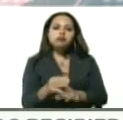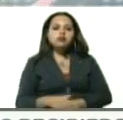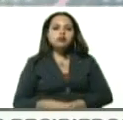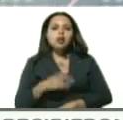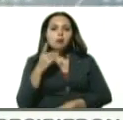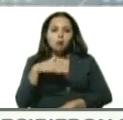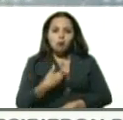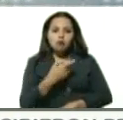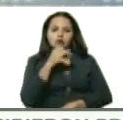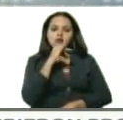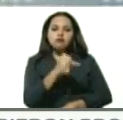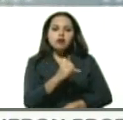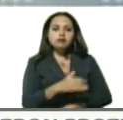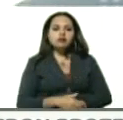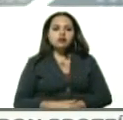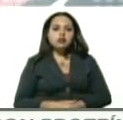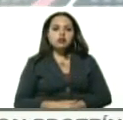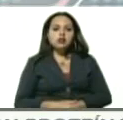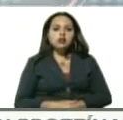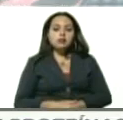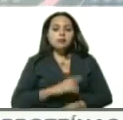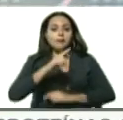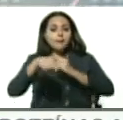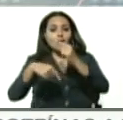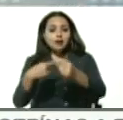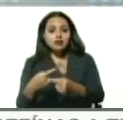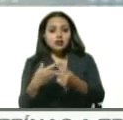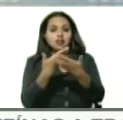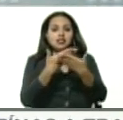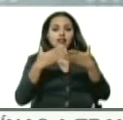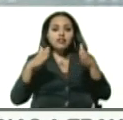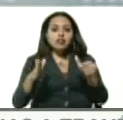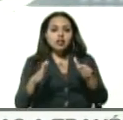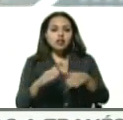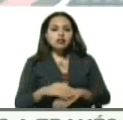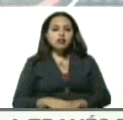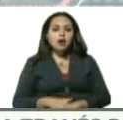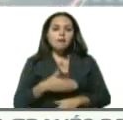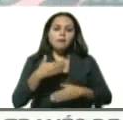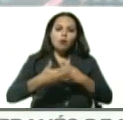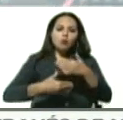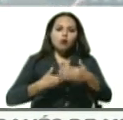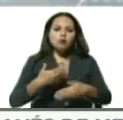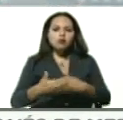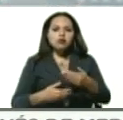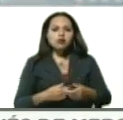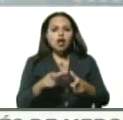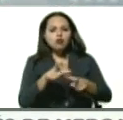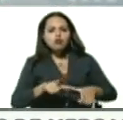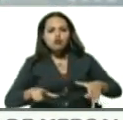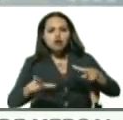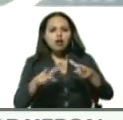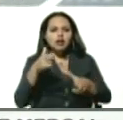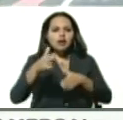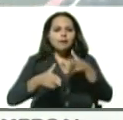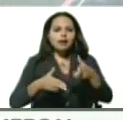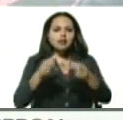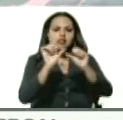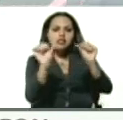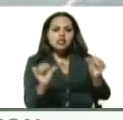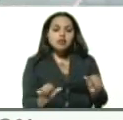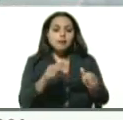que por oro del presidente Maduro, mañana se abrirán de manera parcial estaciones del metro y el sistema metro y